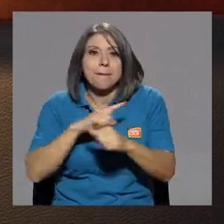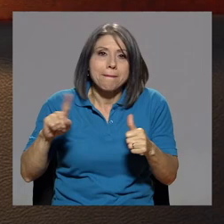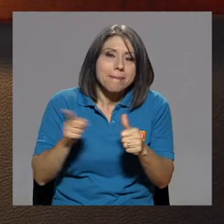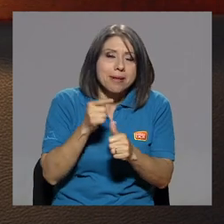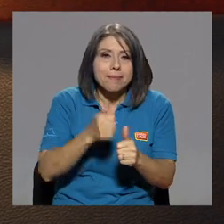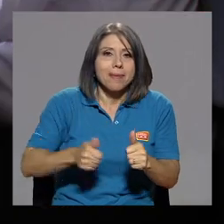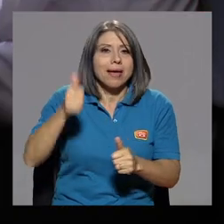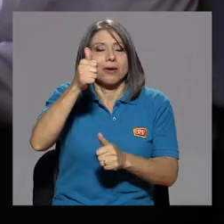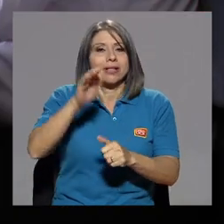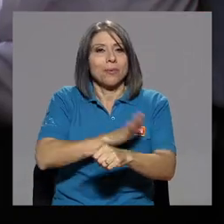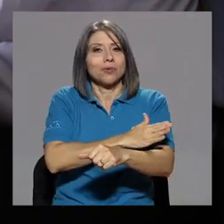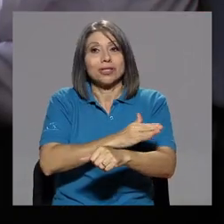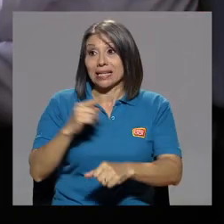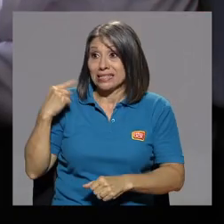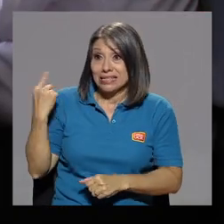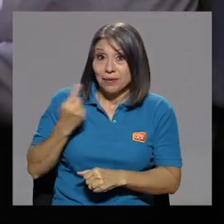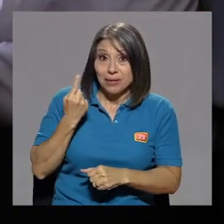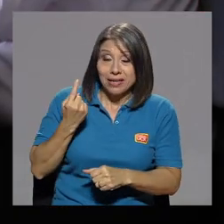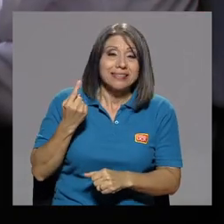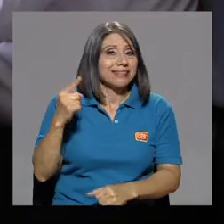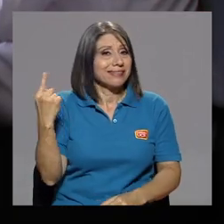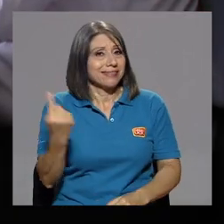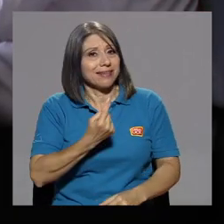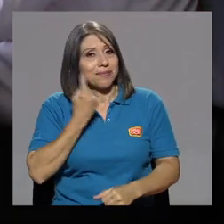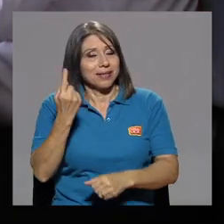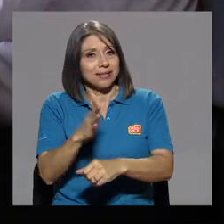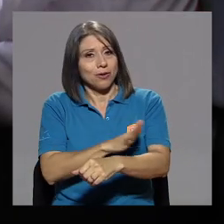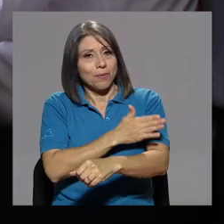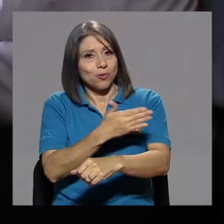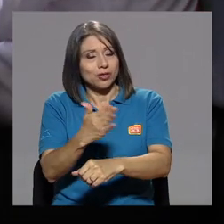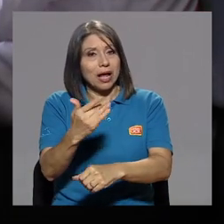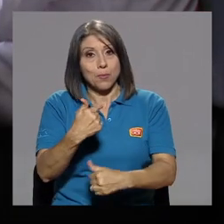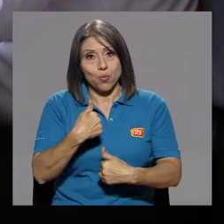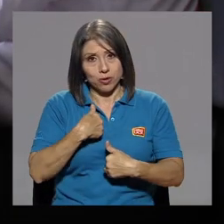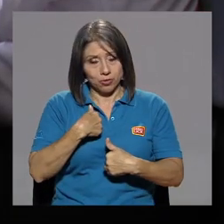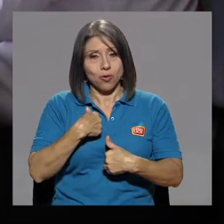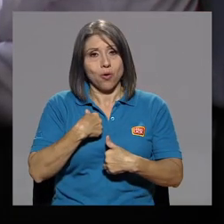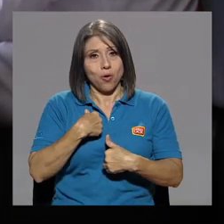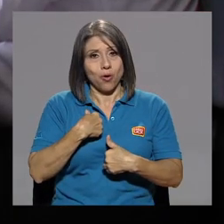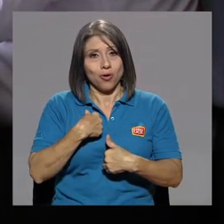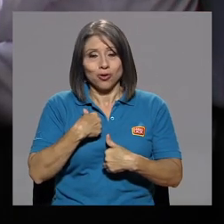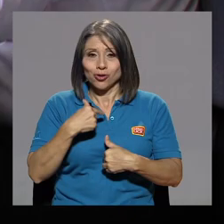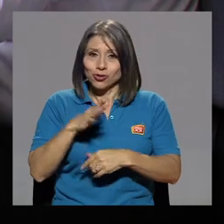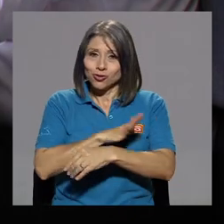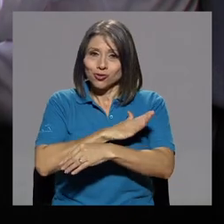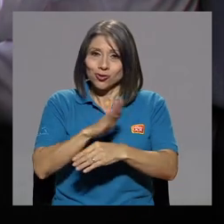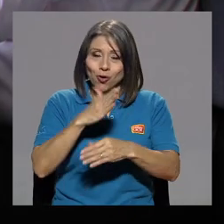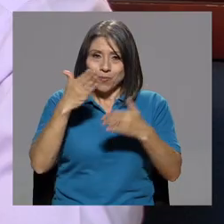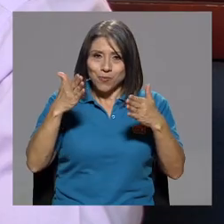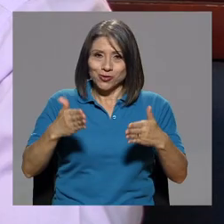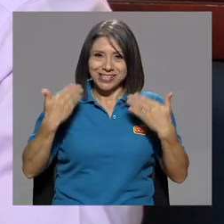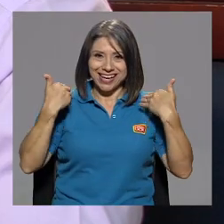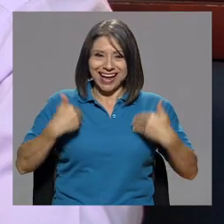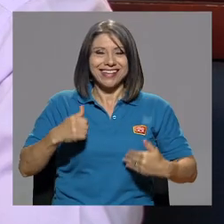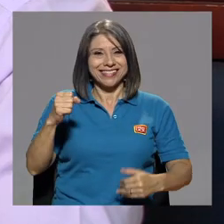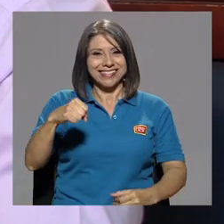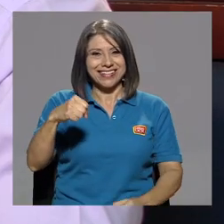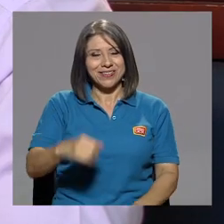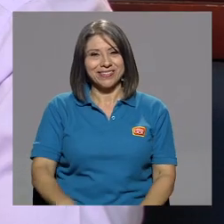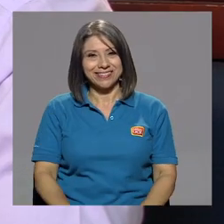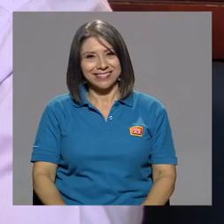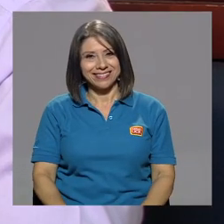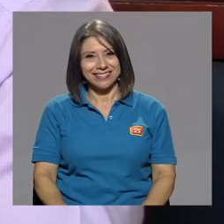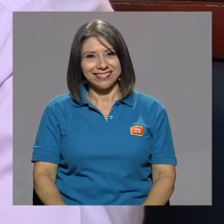la música. Siempre, siempre. Siempre ha sido la música. Porque yo soy música. Sí, señor.